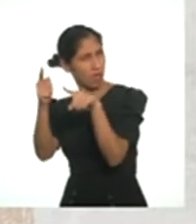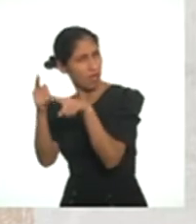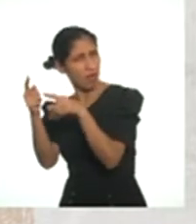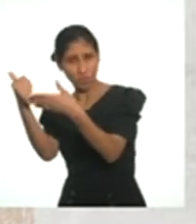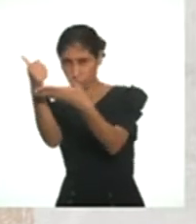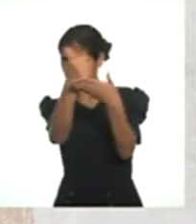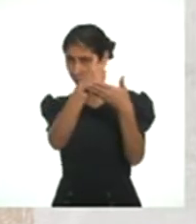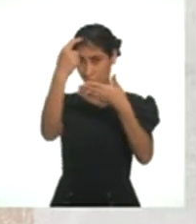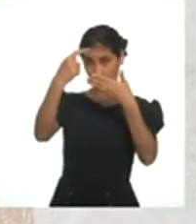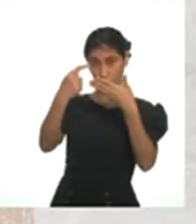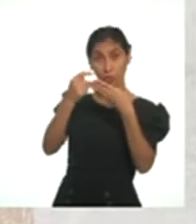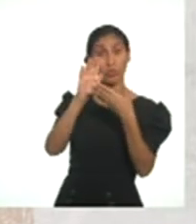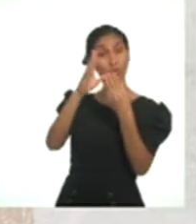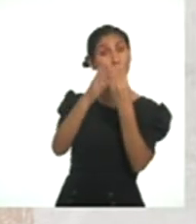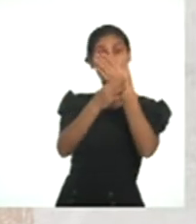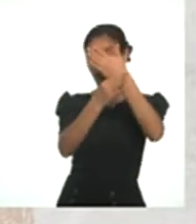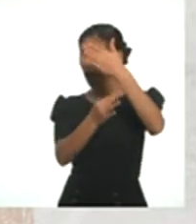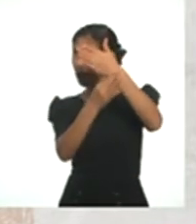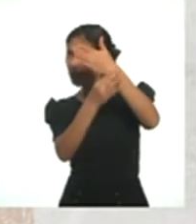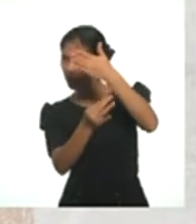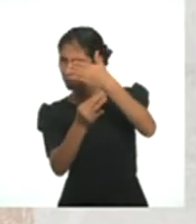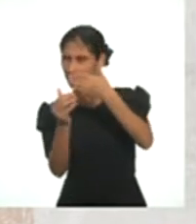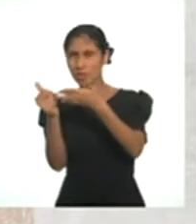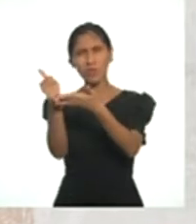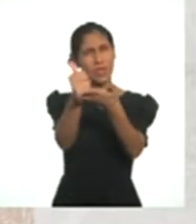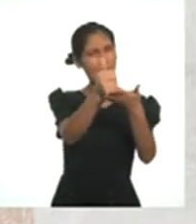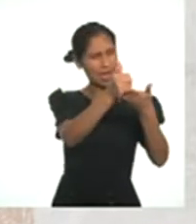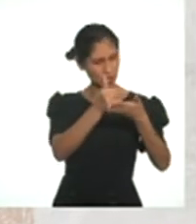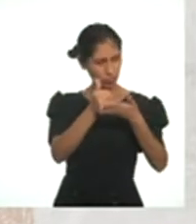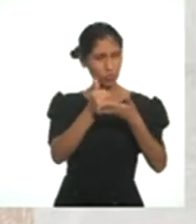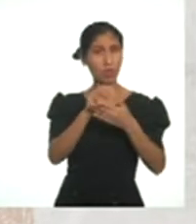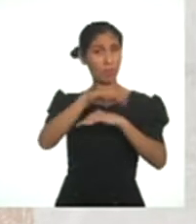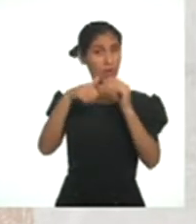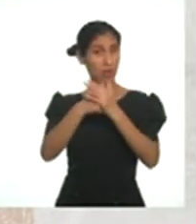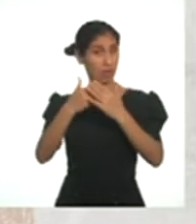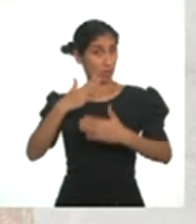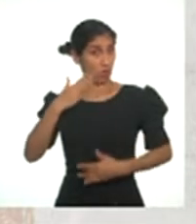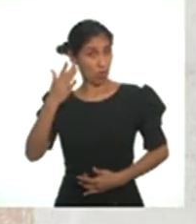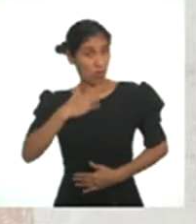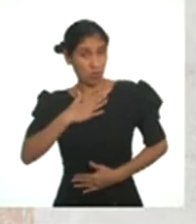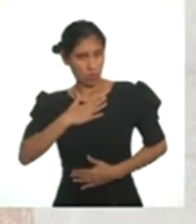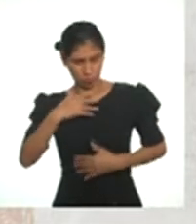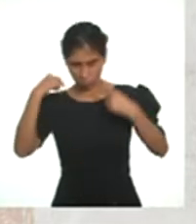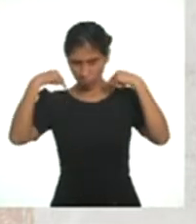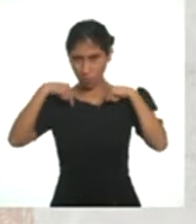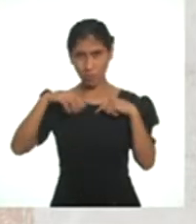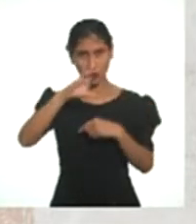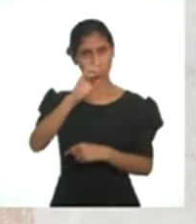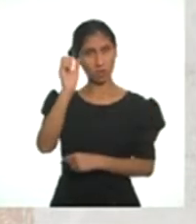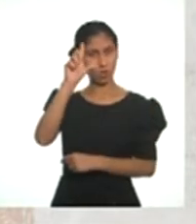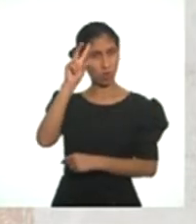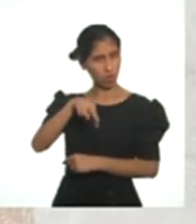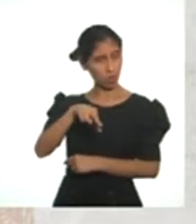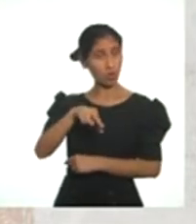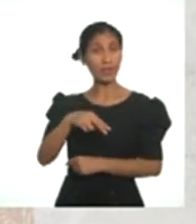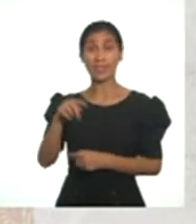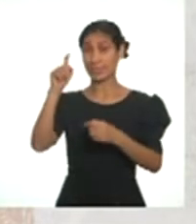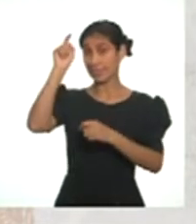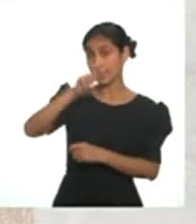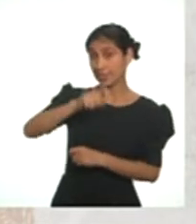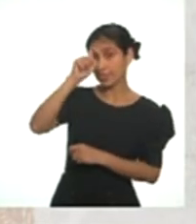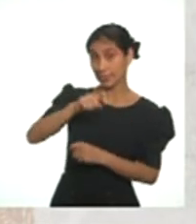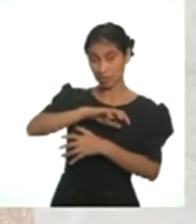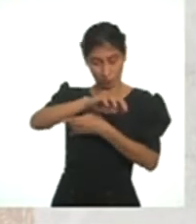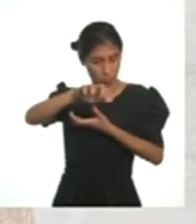organismo. Su contenido de aceites esenciales puede ayudar a contrarrestar problemas de colon irritable, ya que son indispensables para mantener la